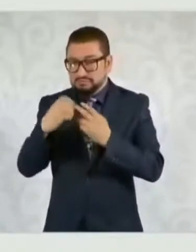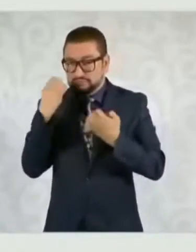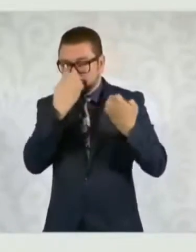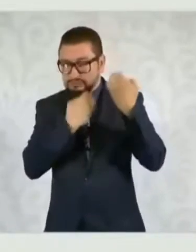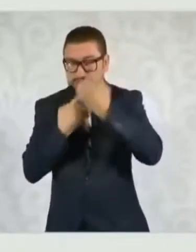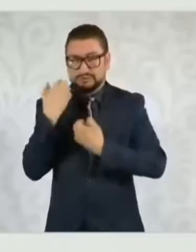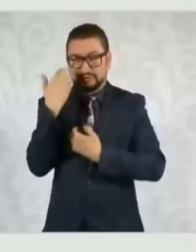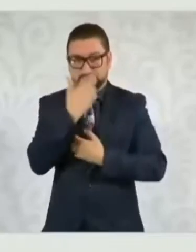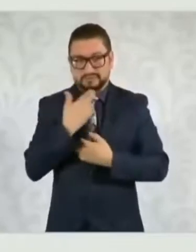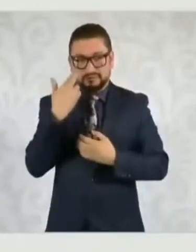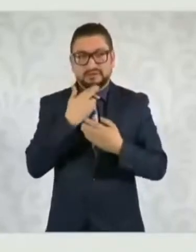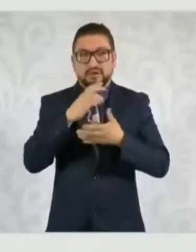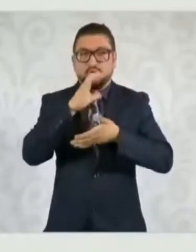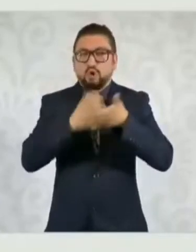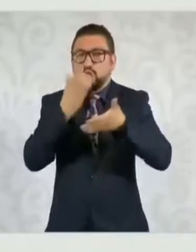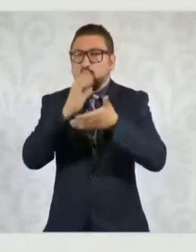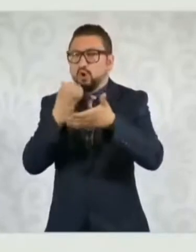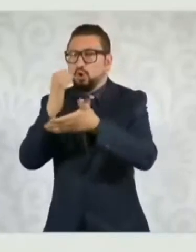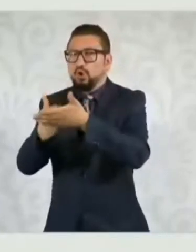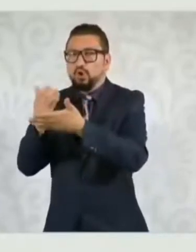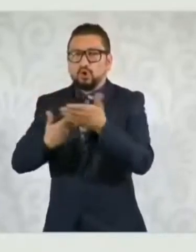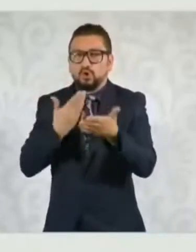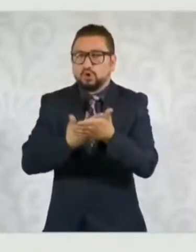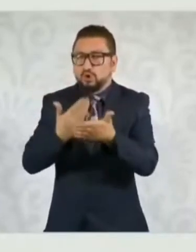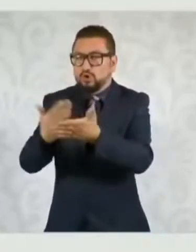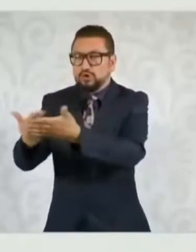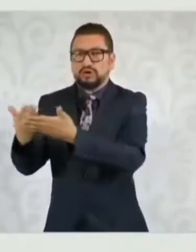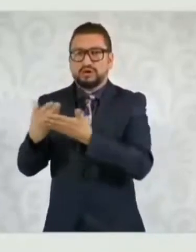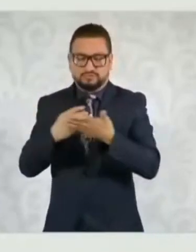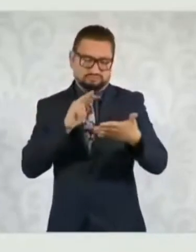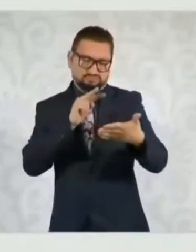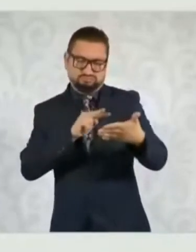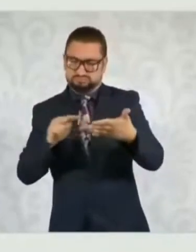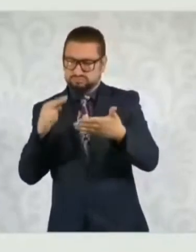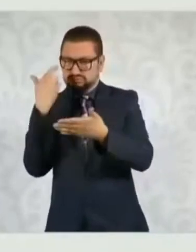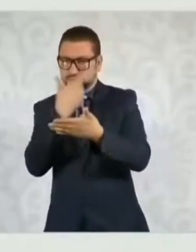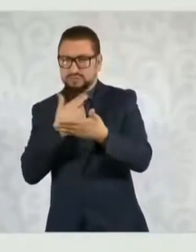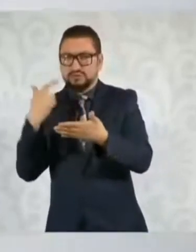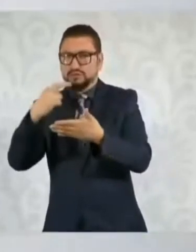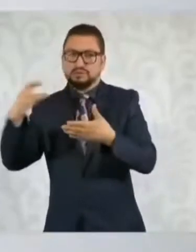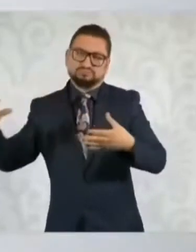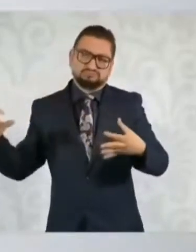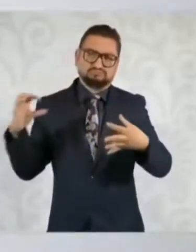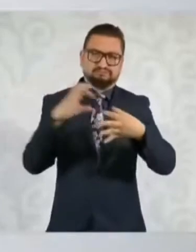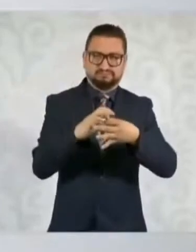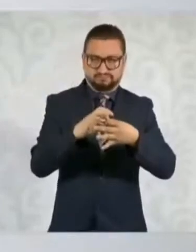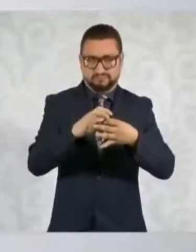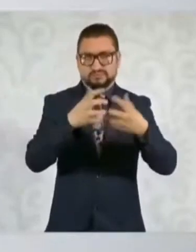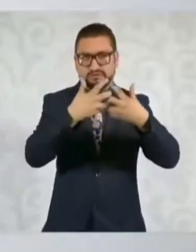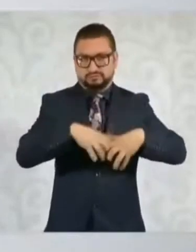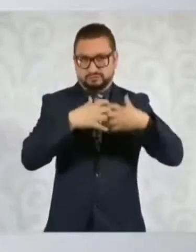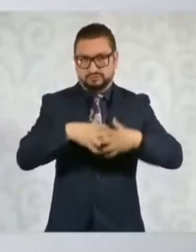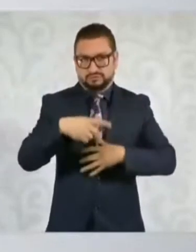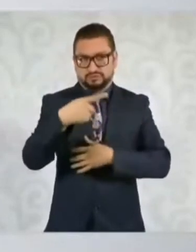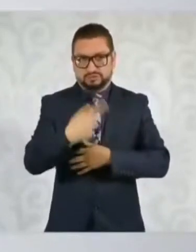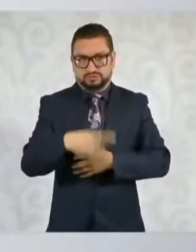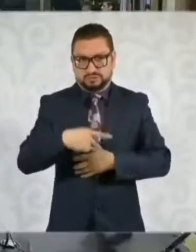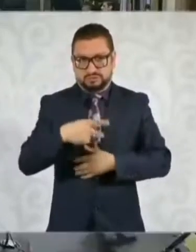y ajuste de muchos contratos que habían leoninos y los transformó dentro de las dos empresas del Estado.